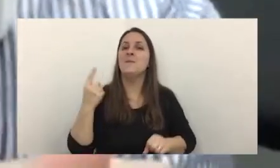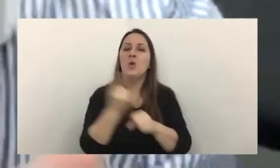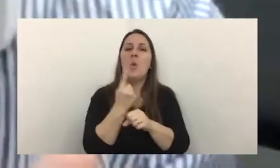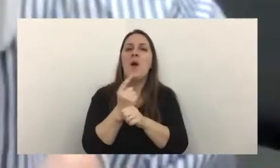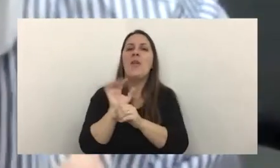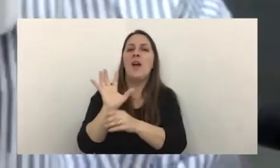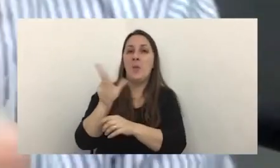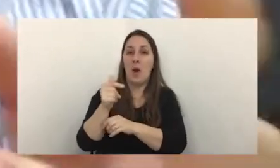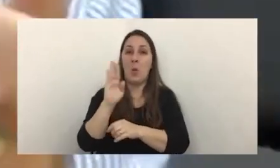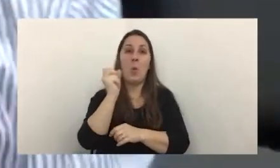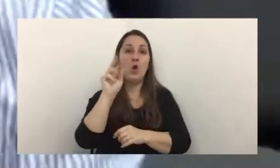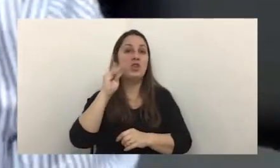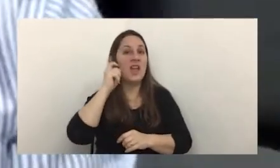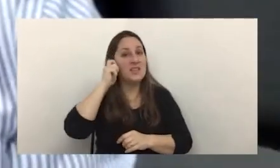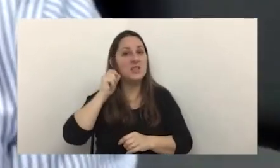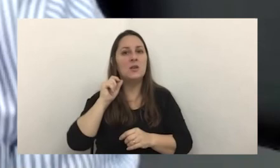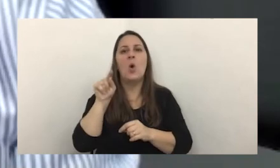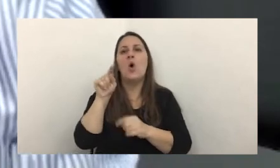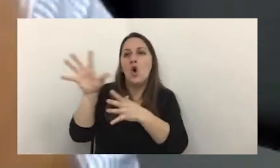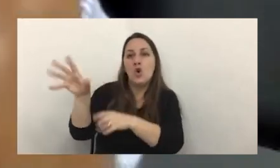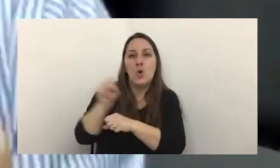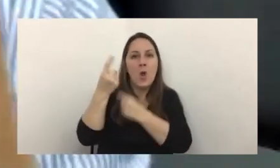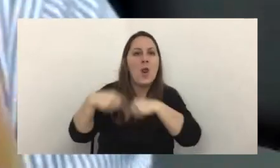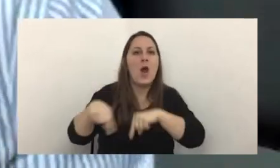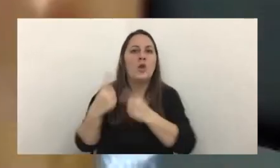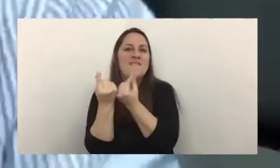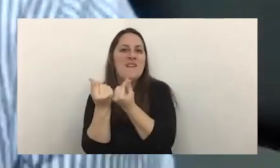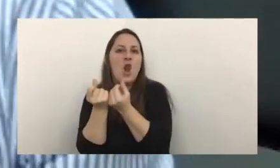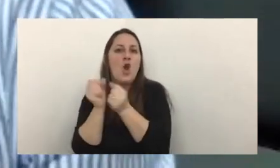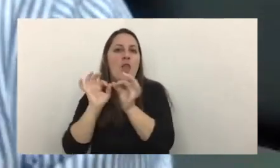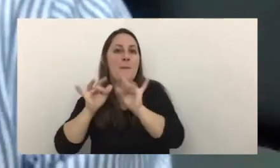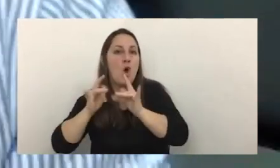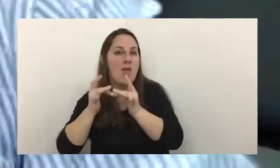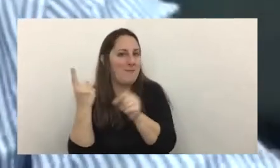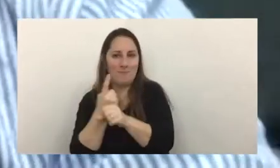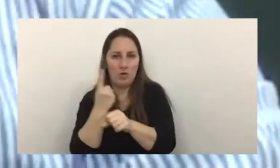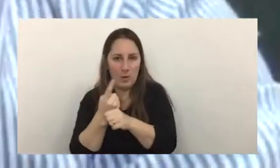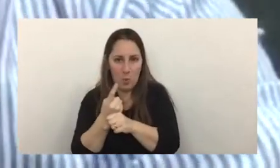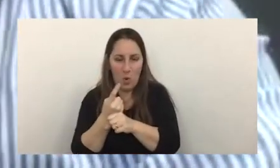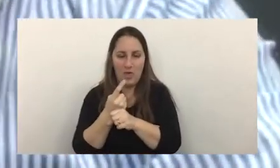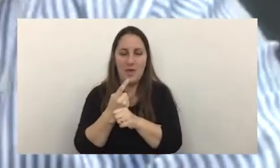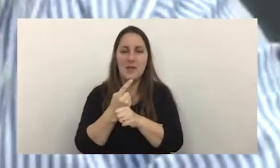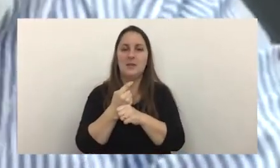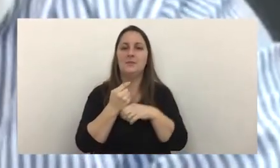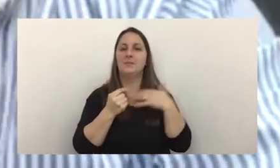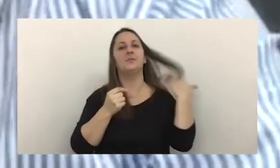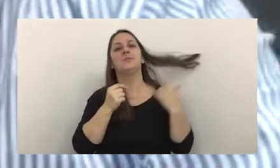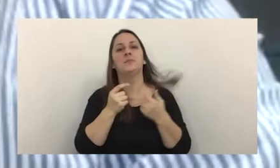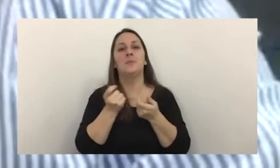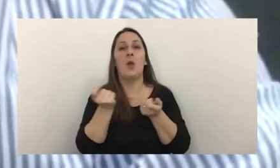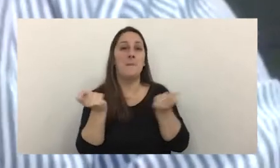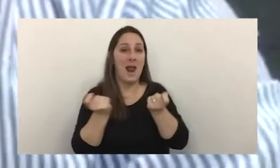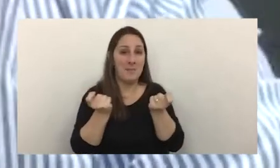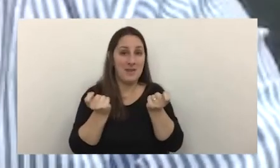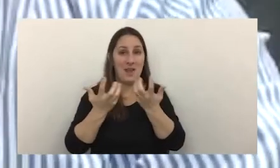de la blockchain una tenencia un valor en cripto pero para administrar y